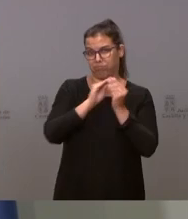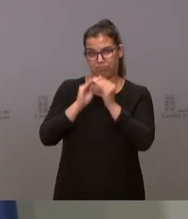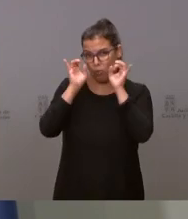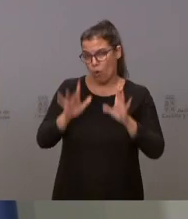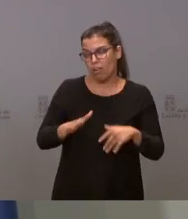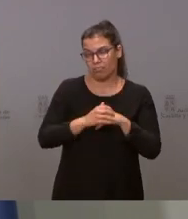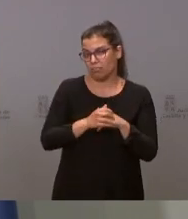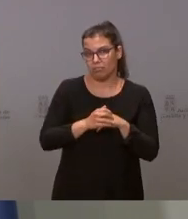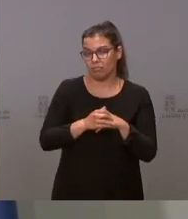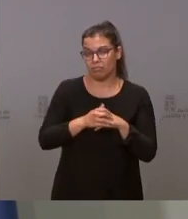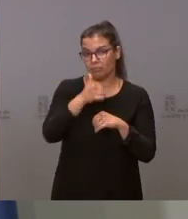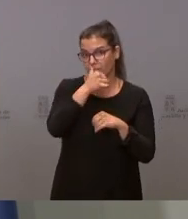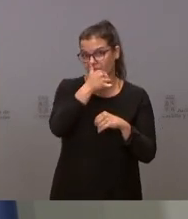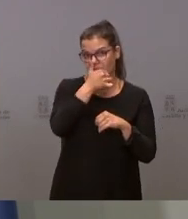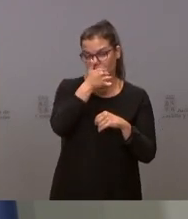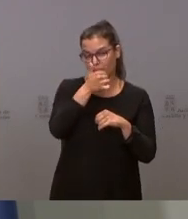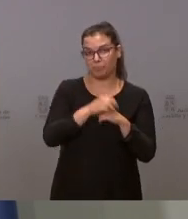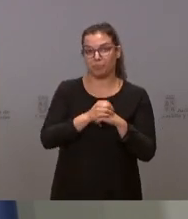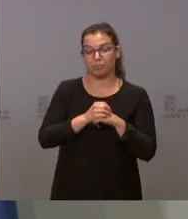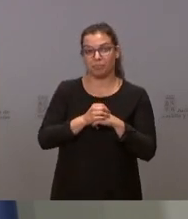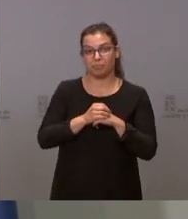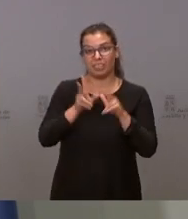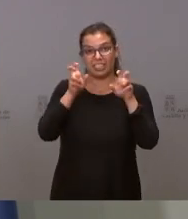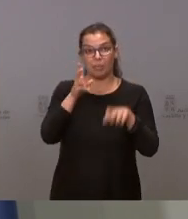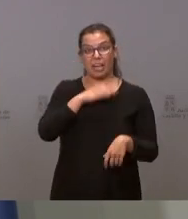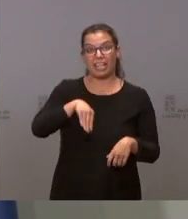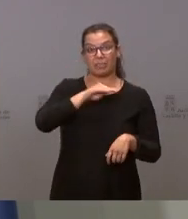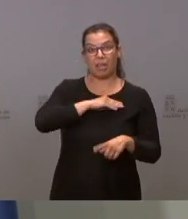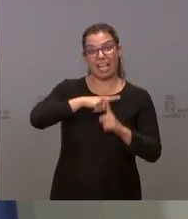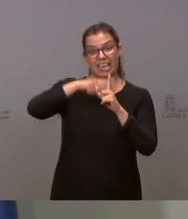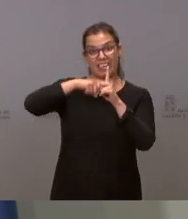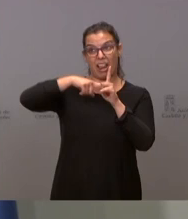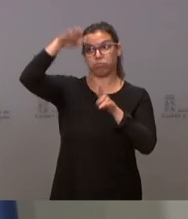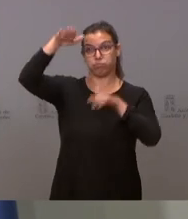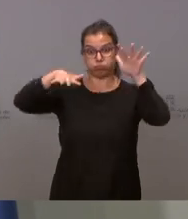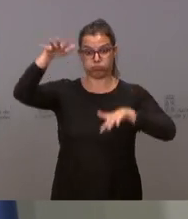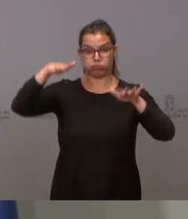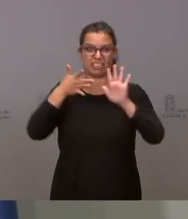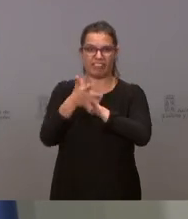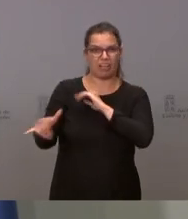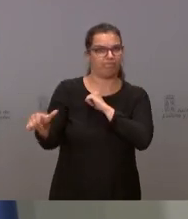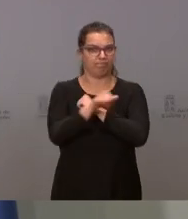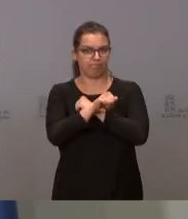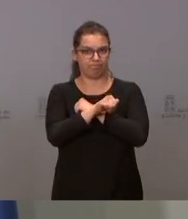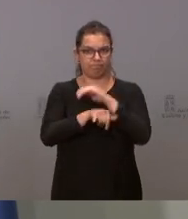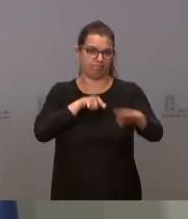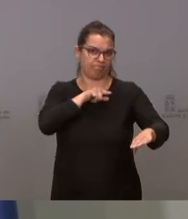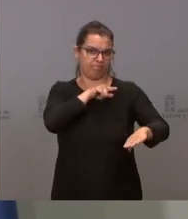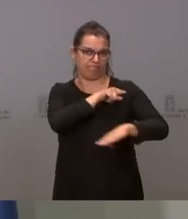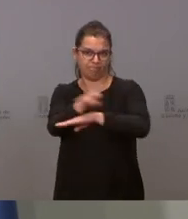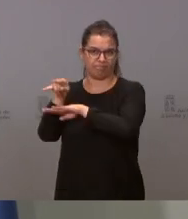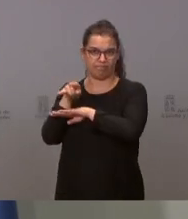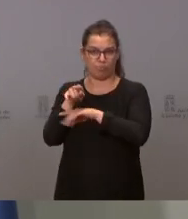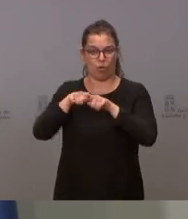Opinamos que esto de la España multinivel es un timo. Es una manera de renombrar la